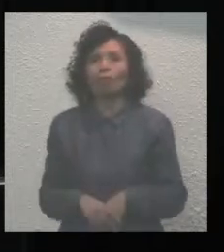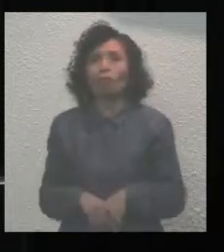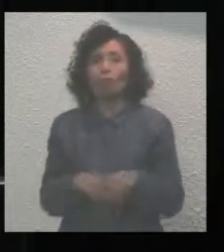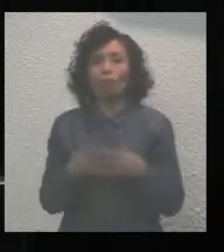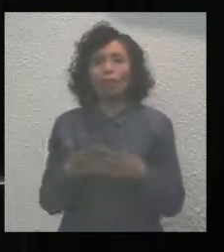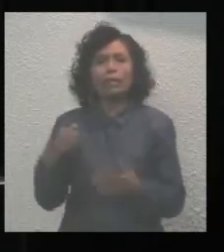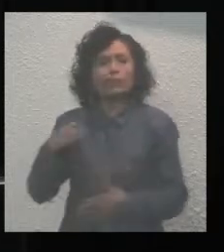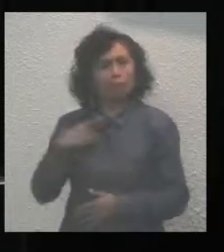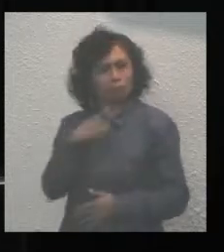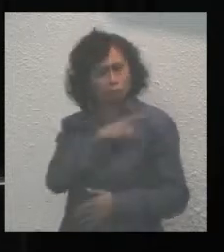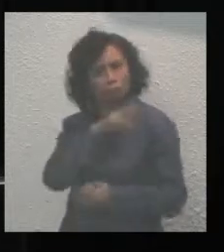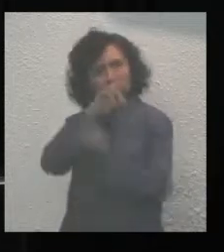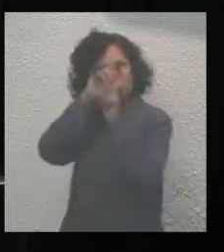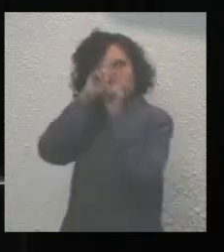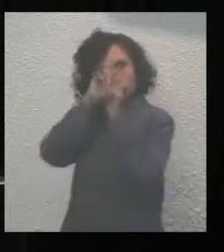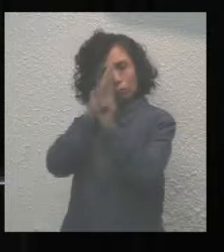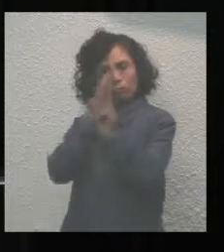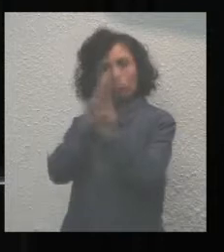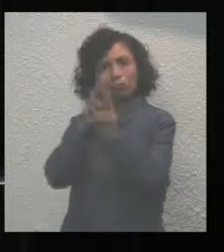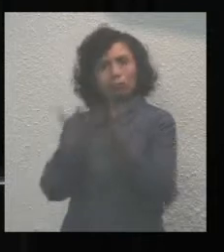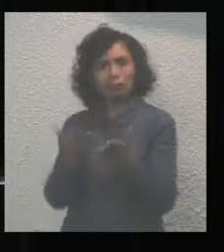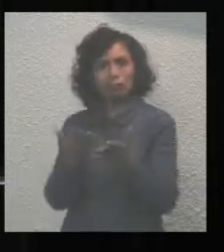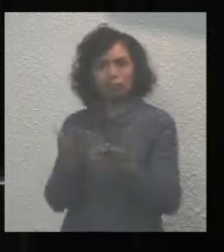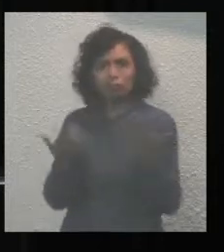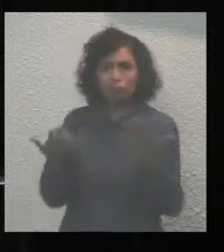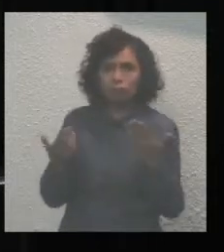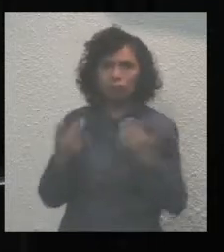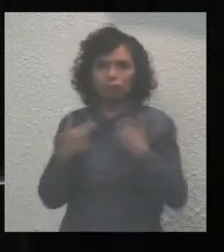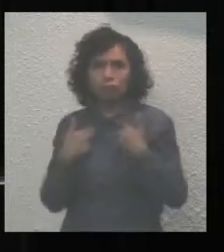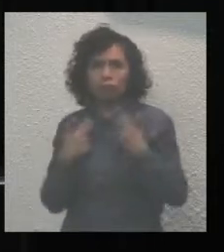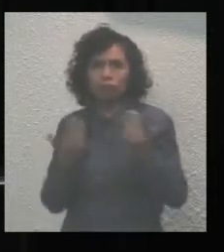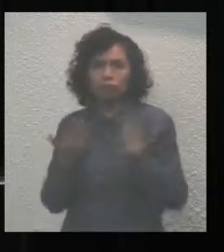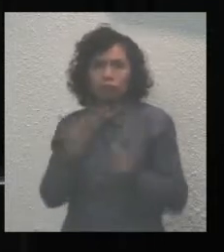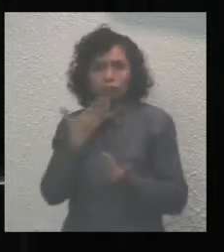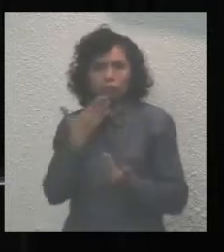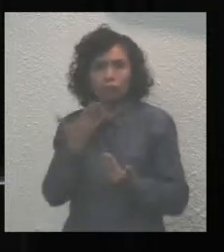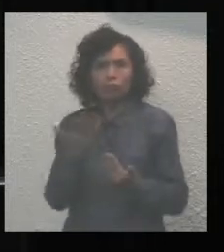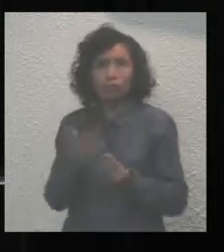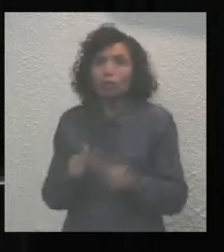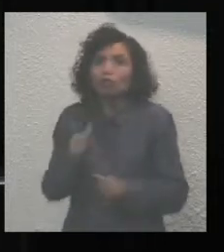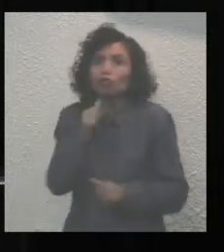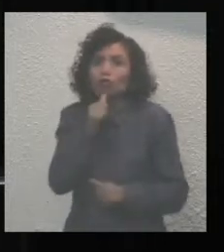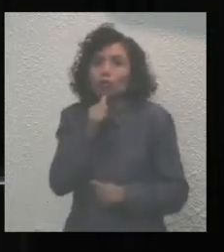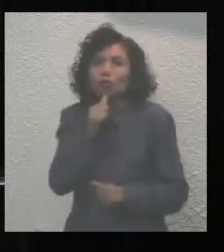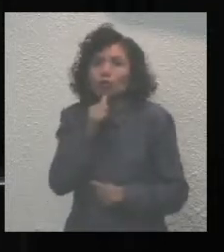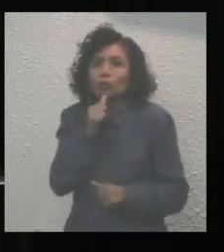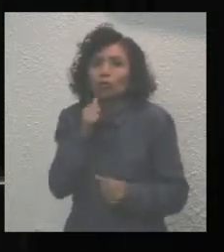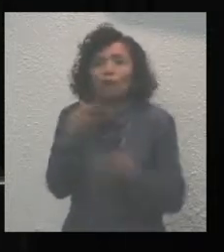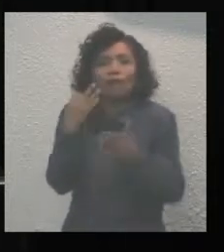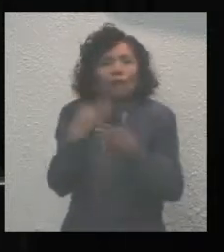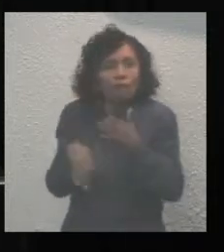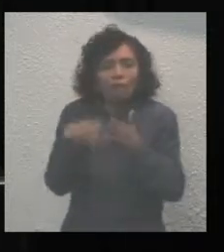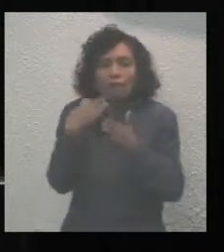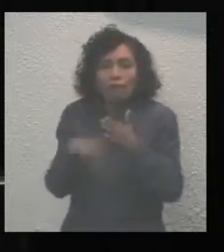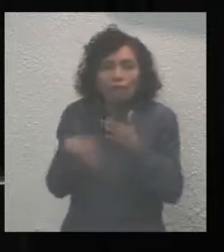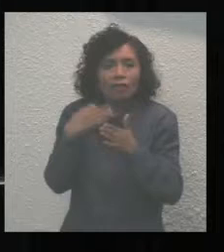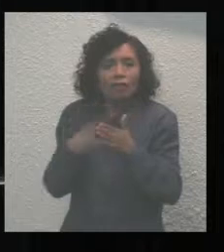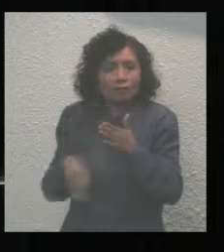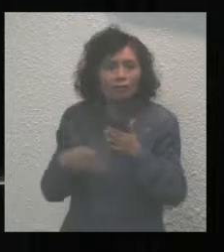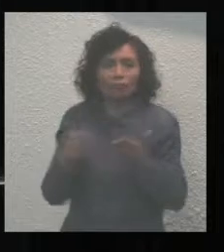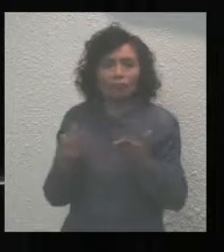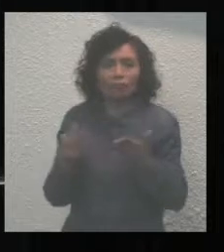debemos reconocer con madurez política que todavía quedan grandes pendientes por atender.